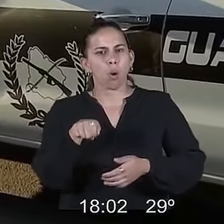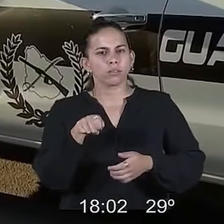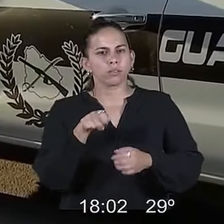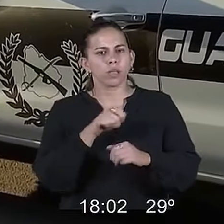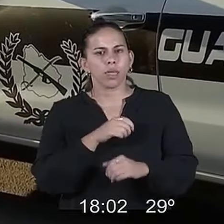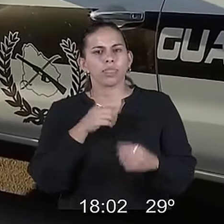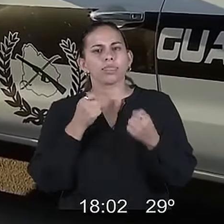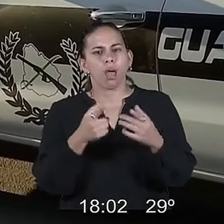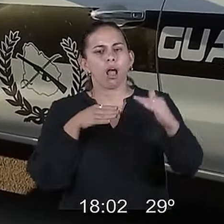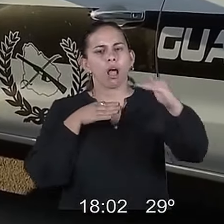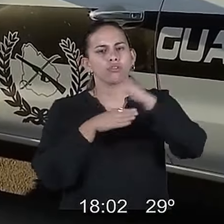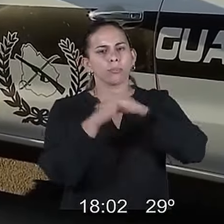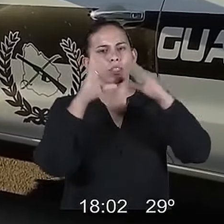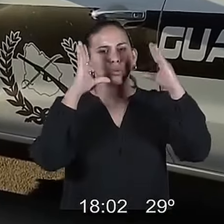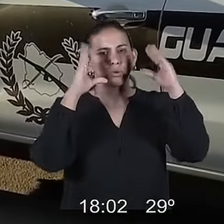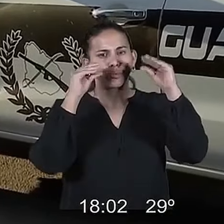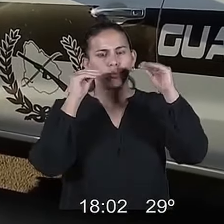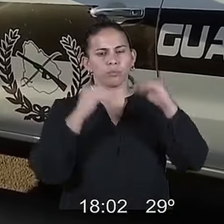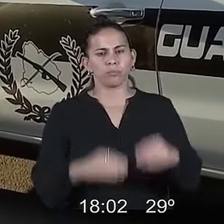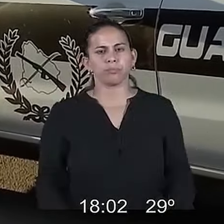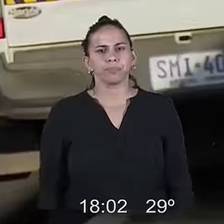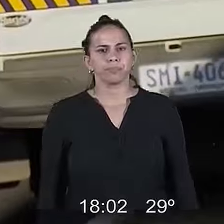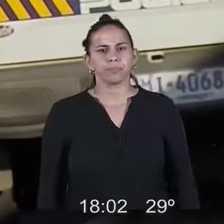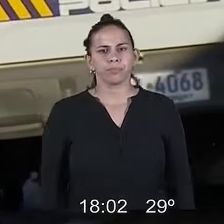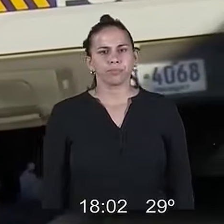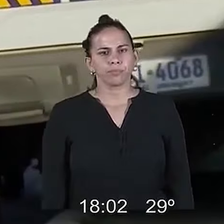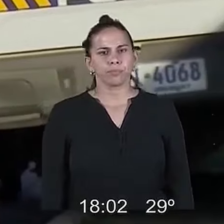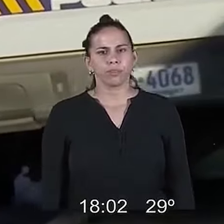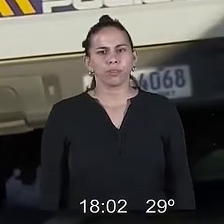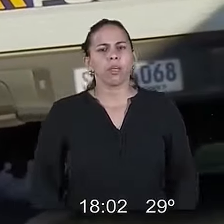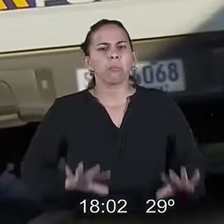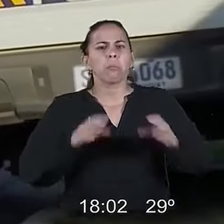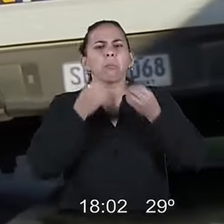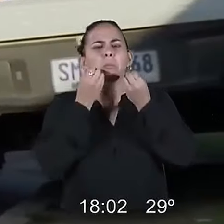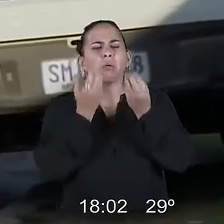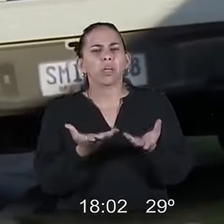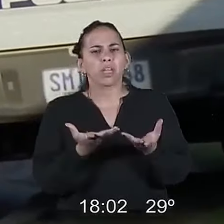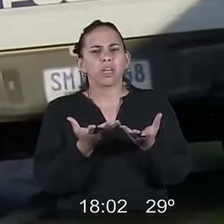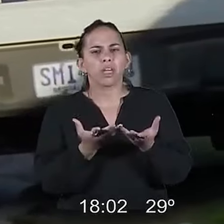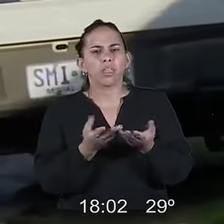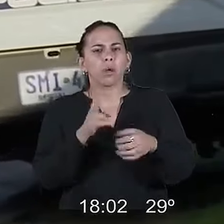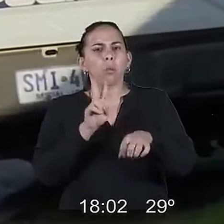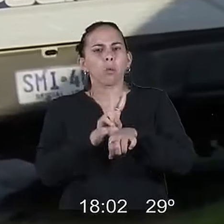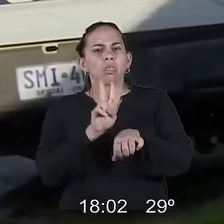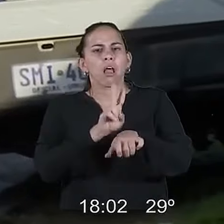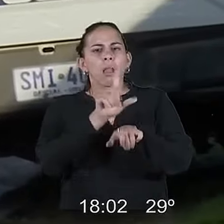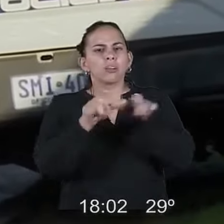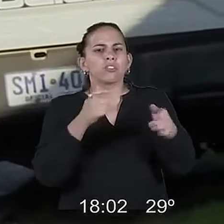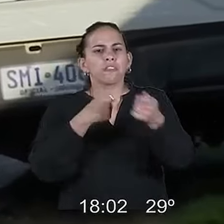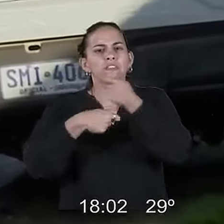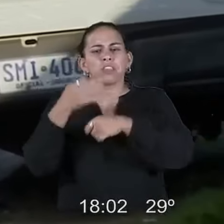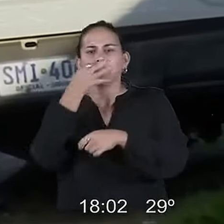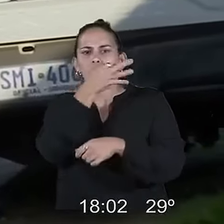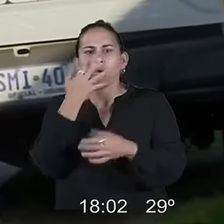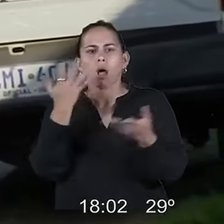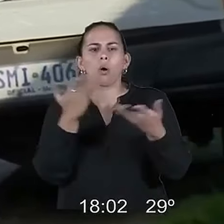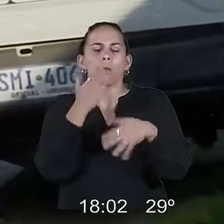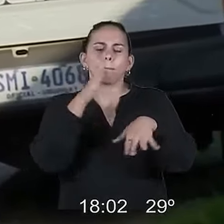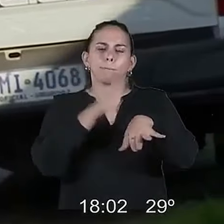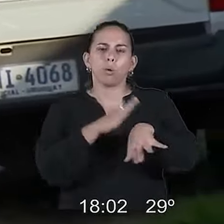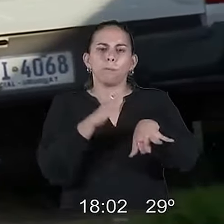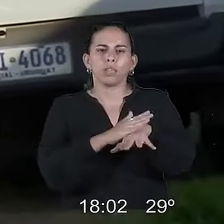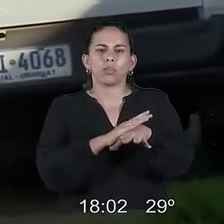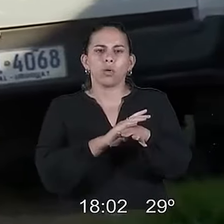ordenar el allanamiento a una casa durante la noche. ¿Cuál es el motivo de amparar a los delincuentes? Llegó la hora